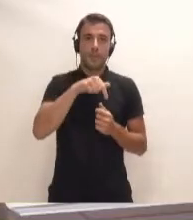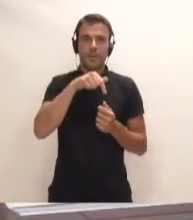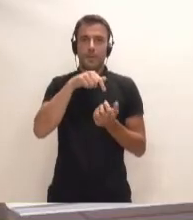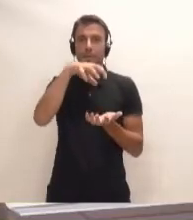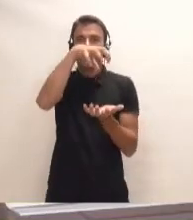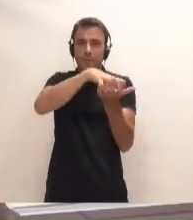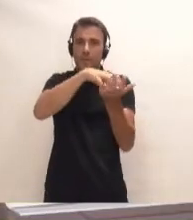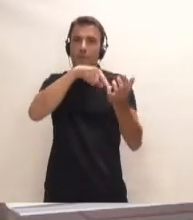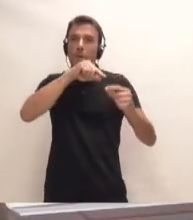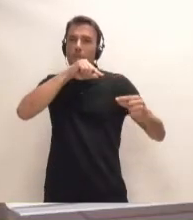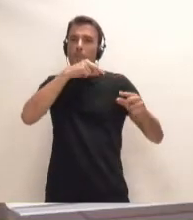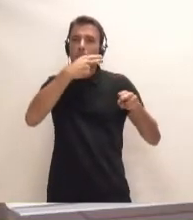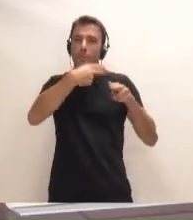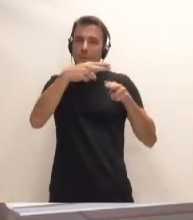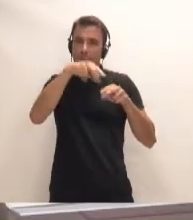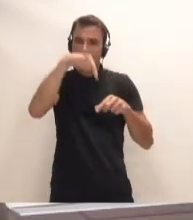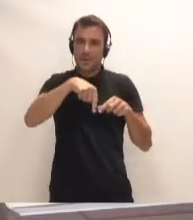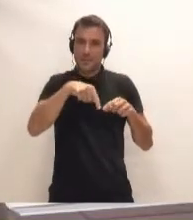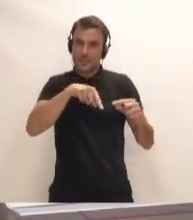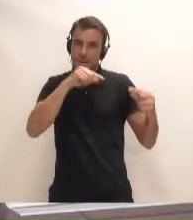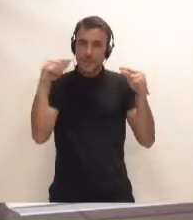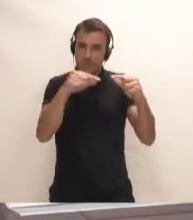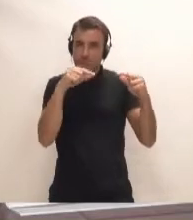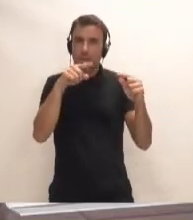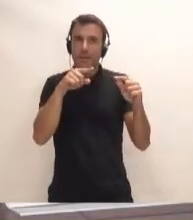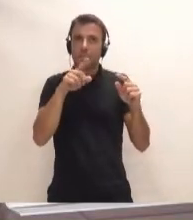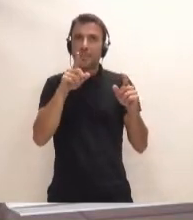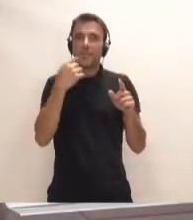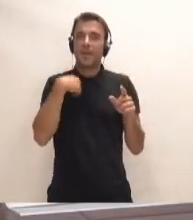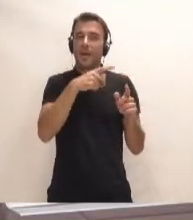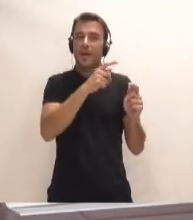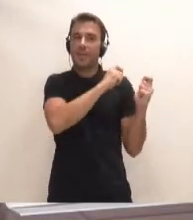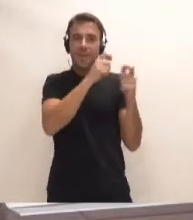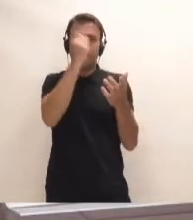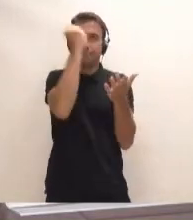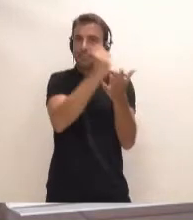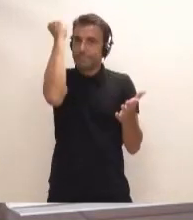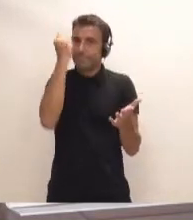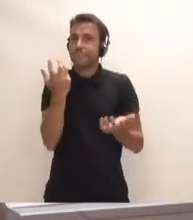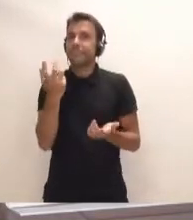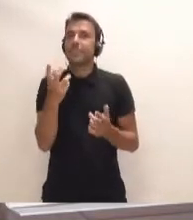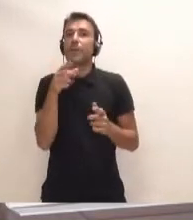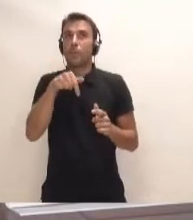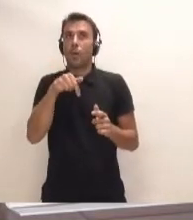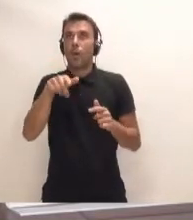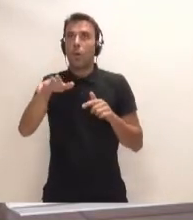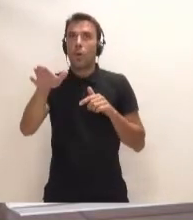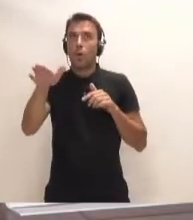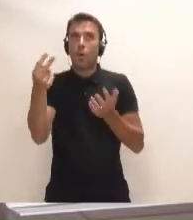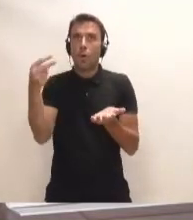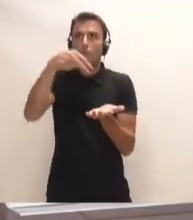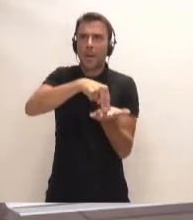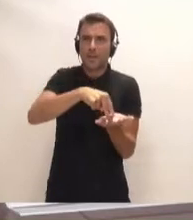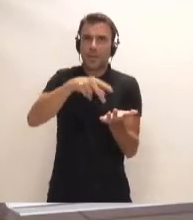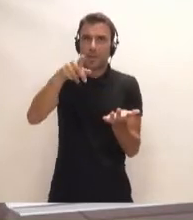insular parece que se están marcando y que esta comparecencia, que es la primera que recordamos que